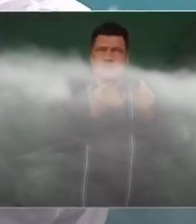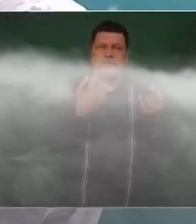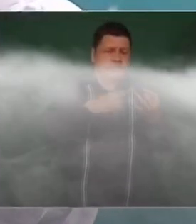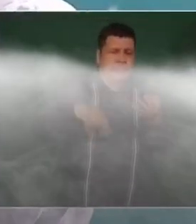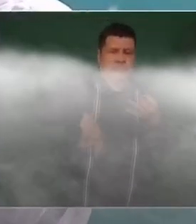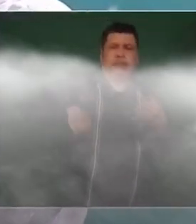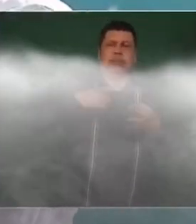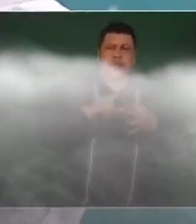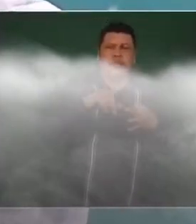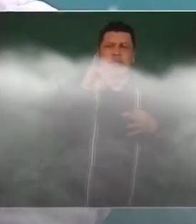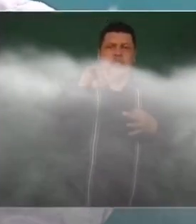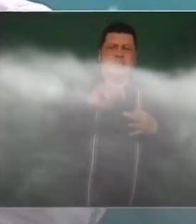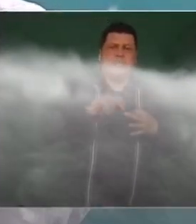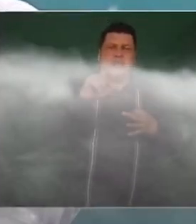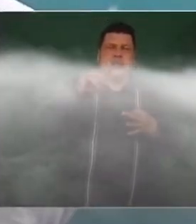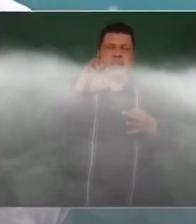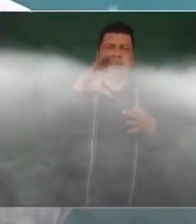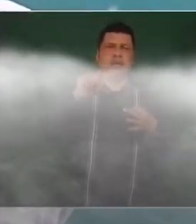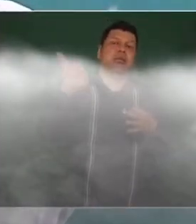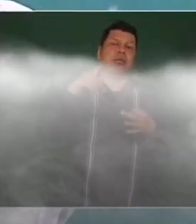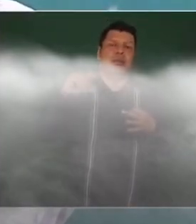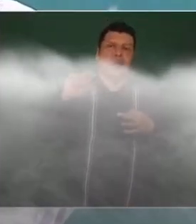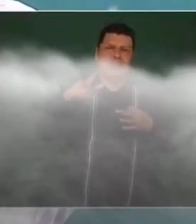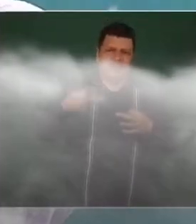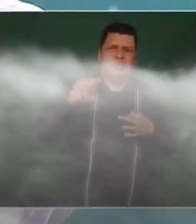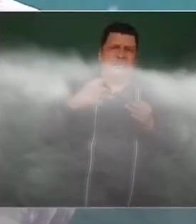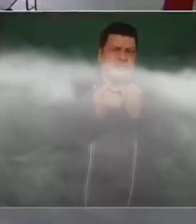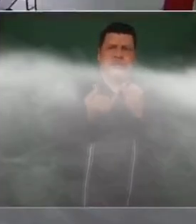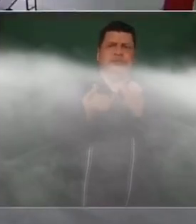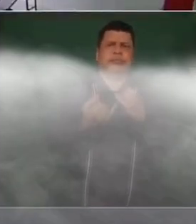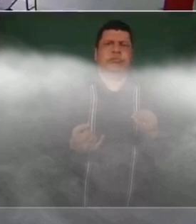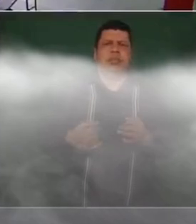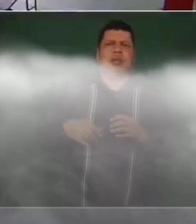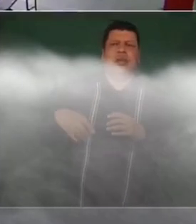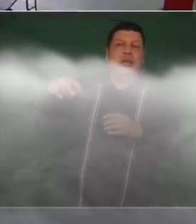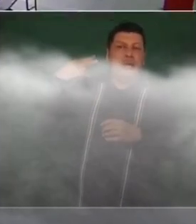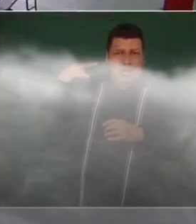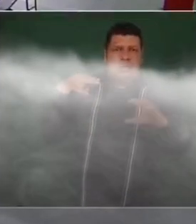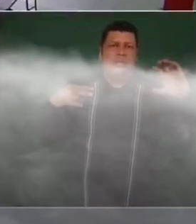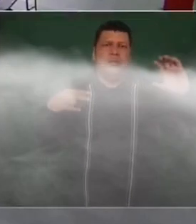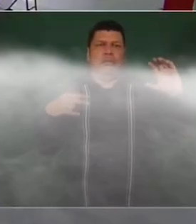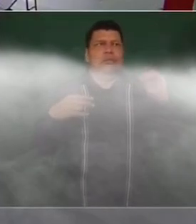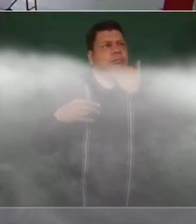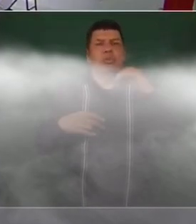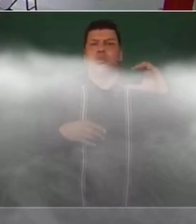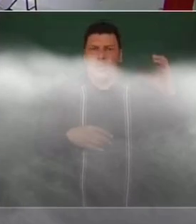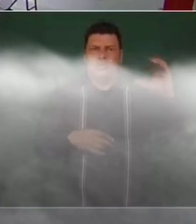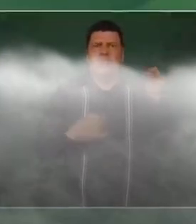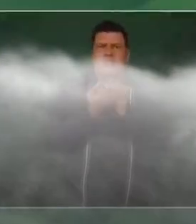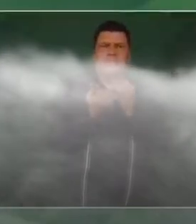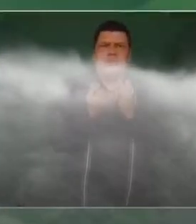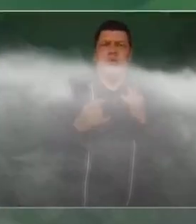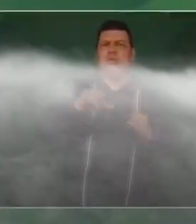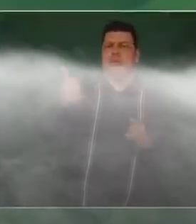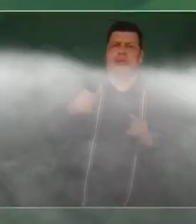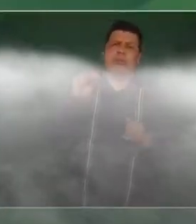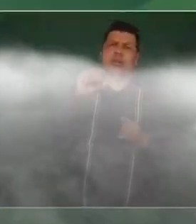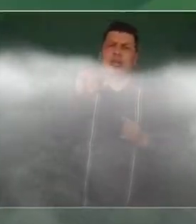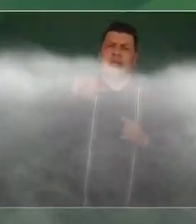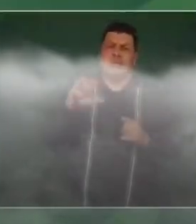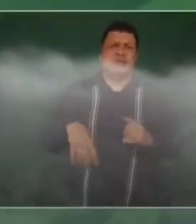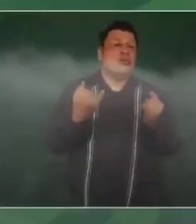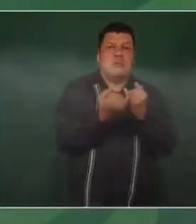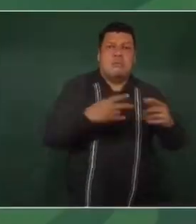de Istefec a Tapachula, los dos puertos, los parques industriales.